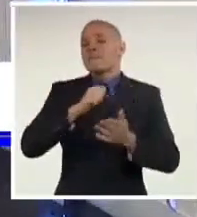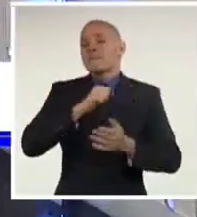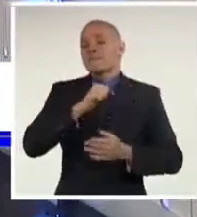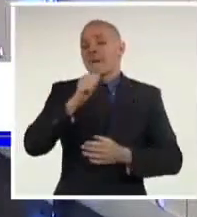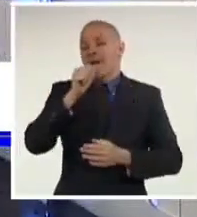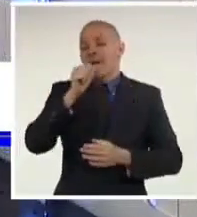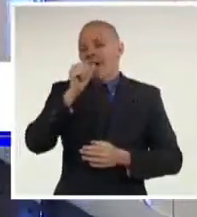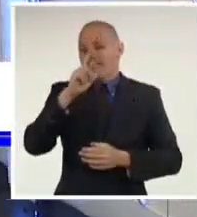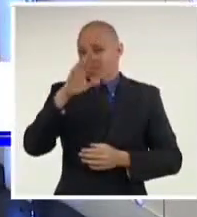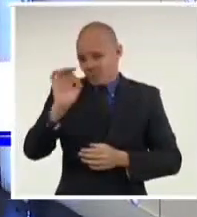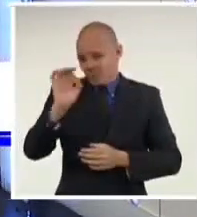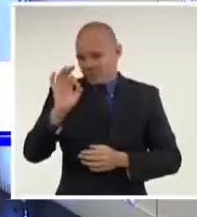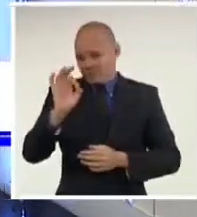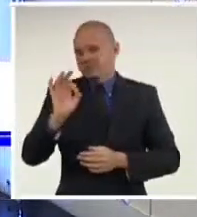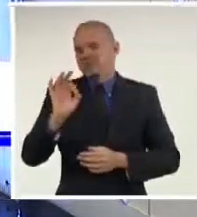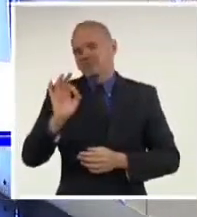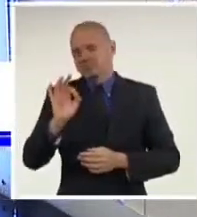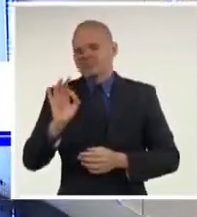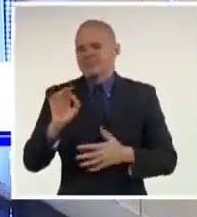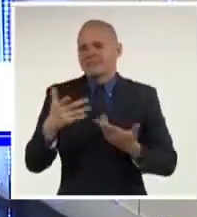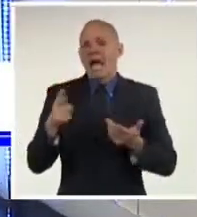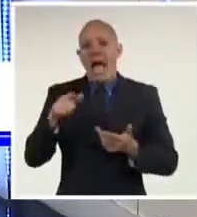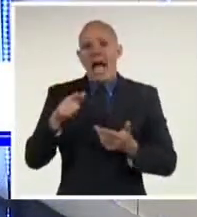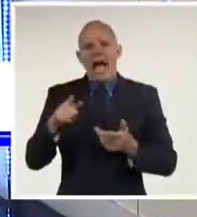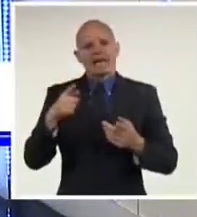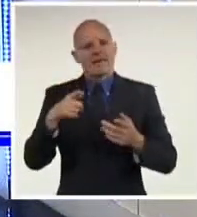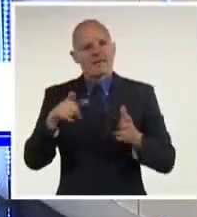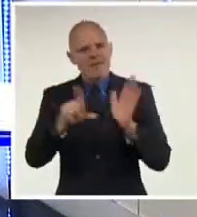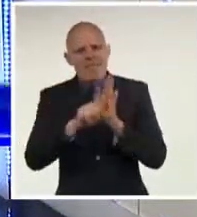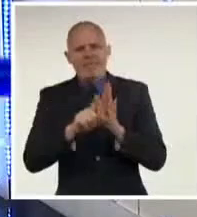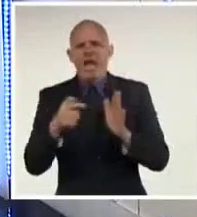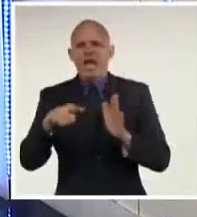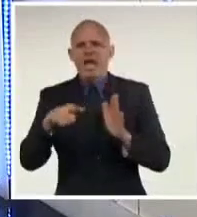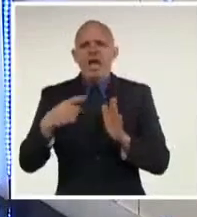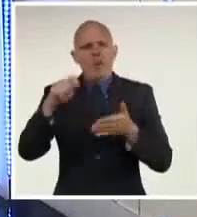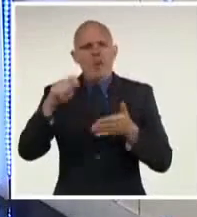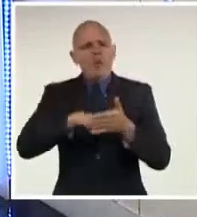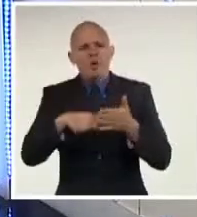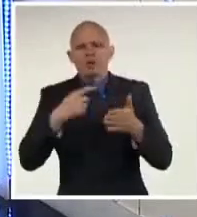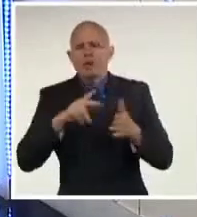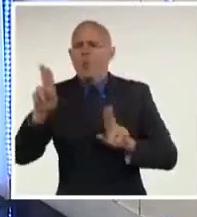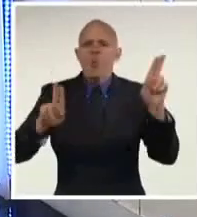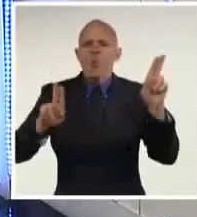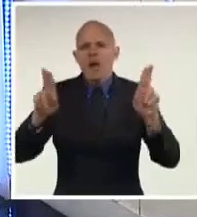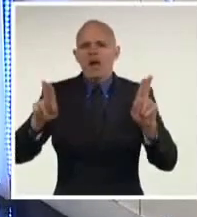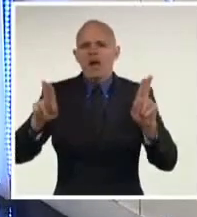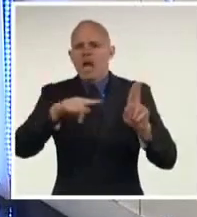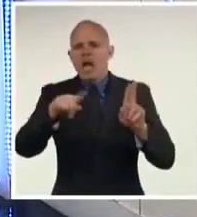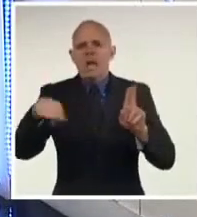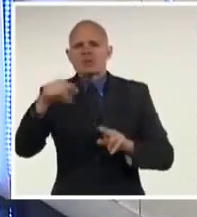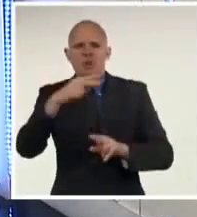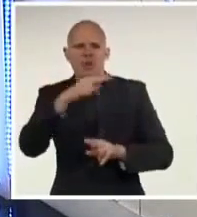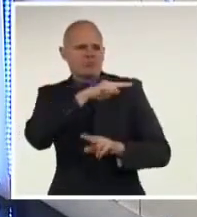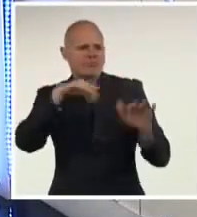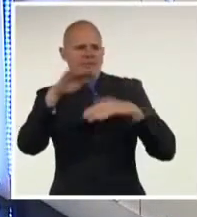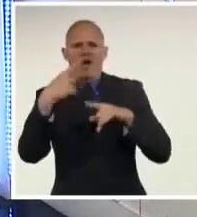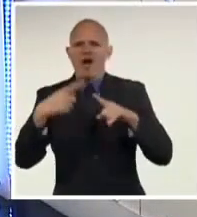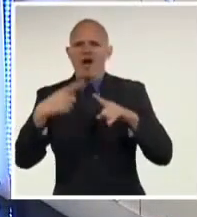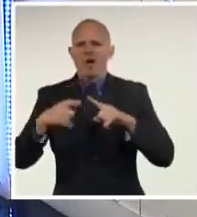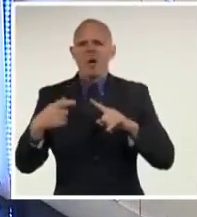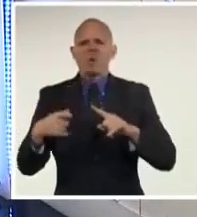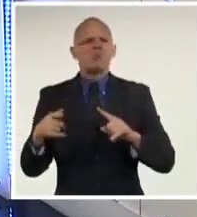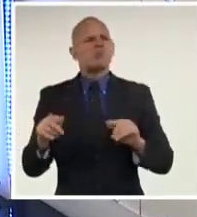ministros, pero le salió mal. Disolver un congreso amparado por una constitución de los tiempos de Fujimori era una apuesta